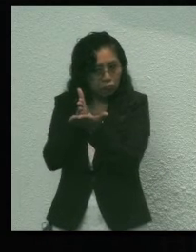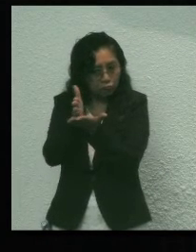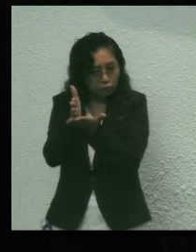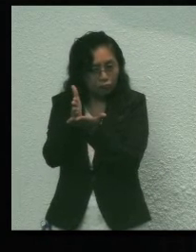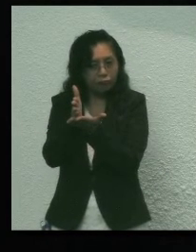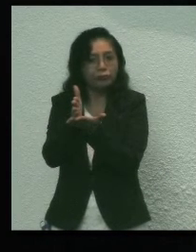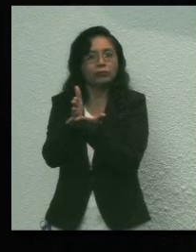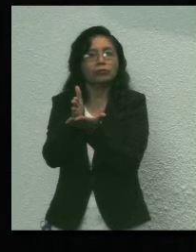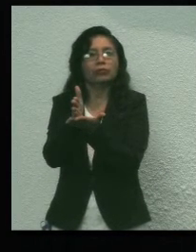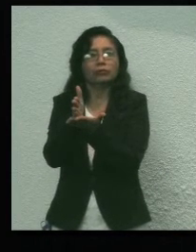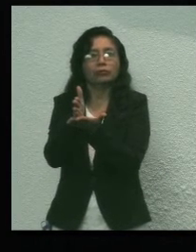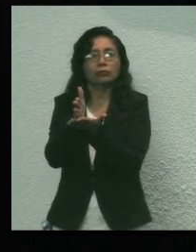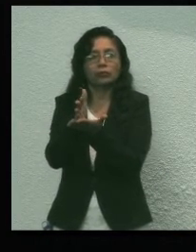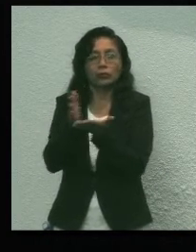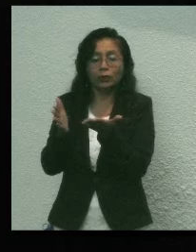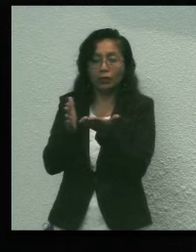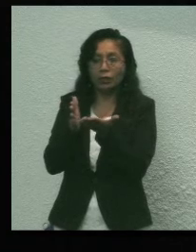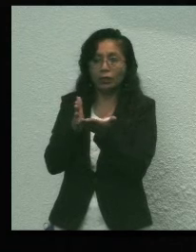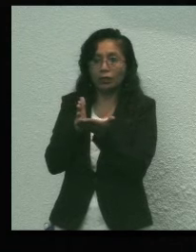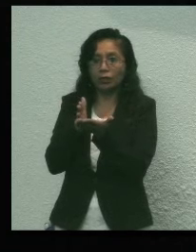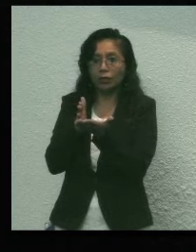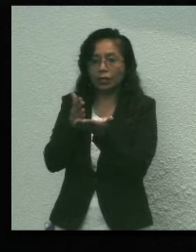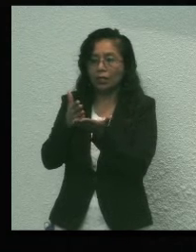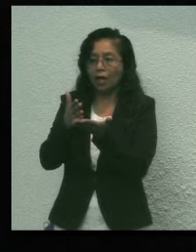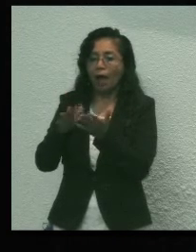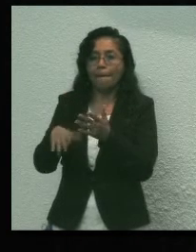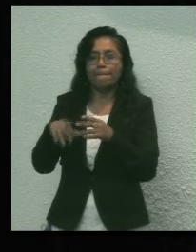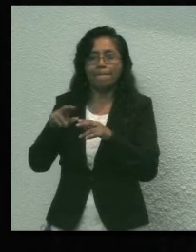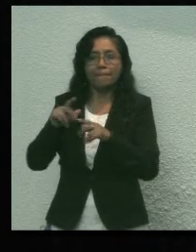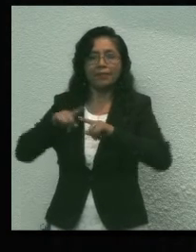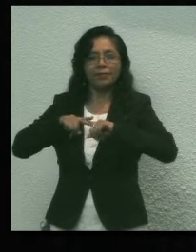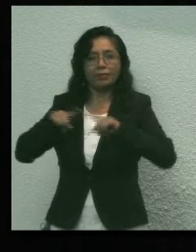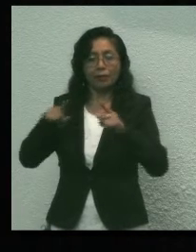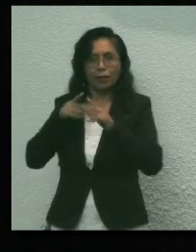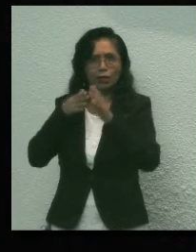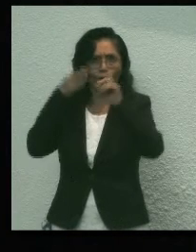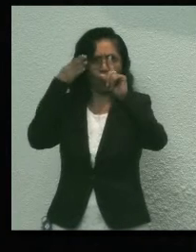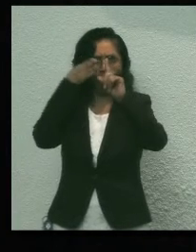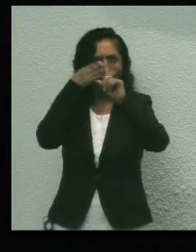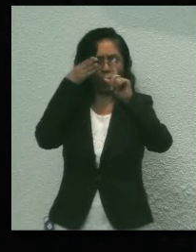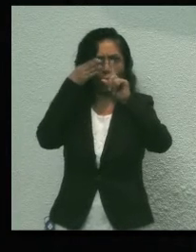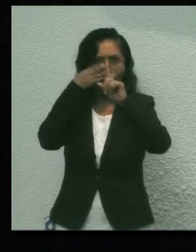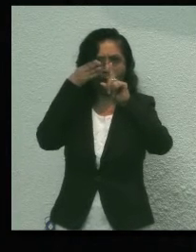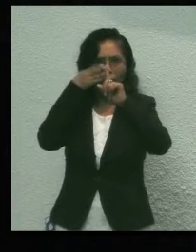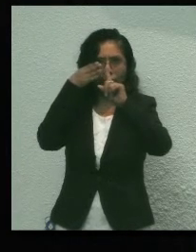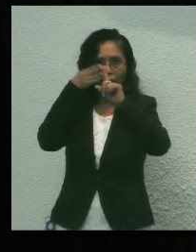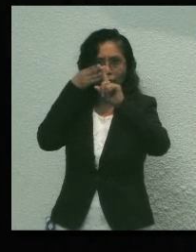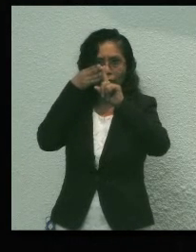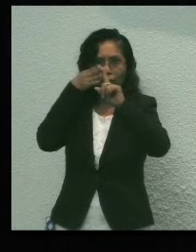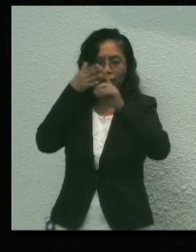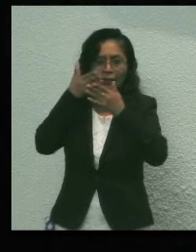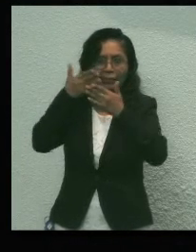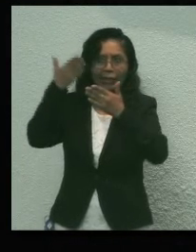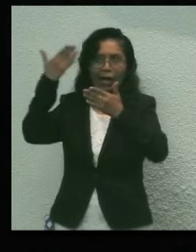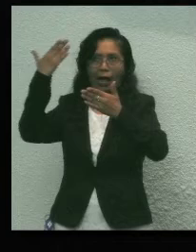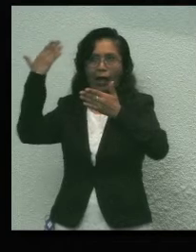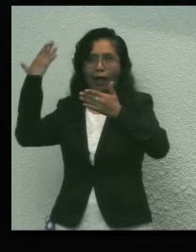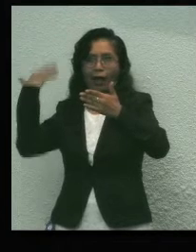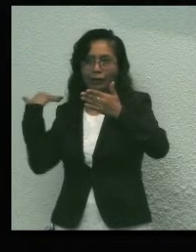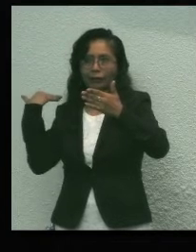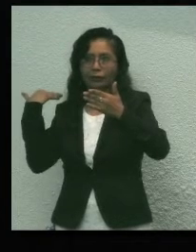a contrastar los resultados obtenidos con los objetivos planteados al inicio de esta travesía.